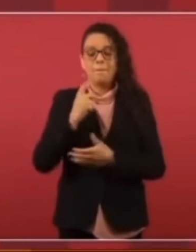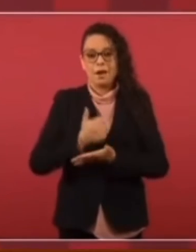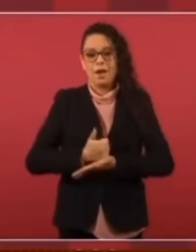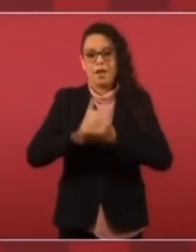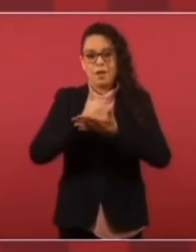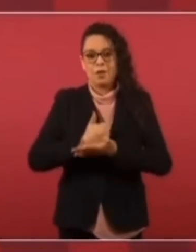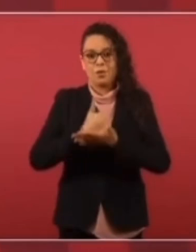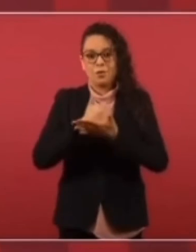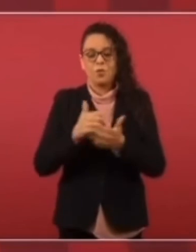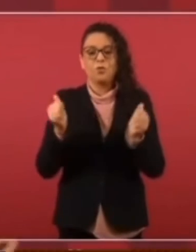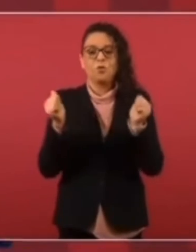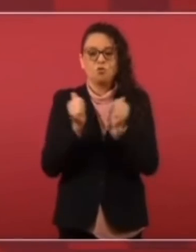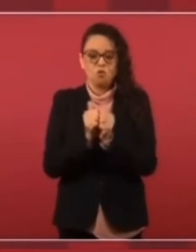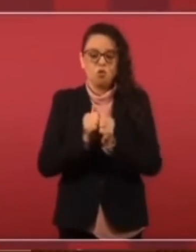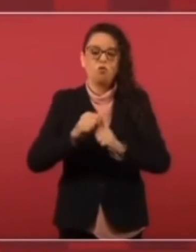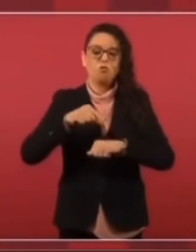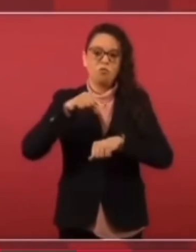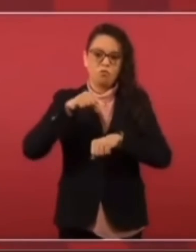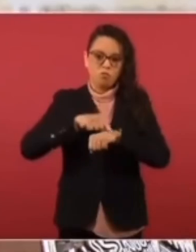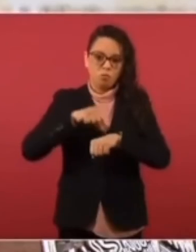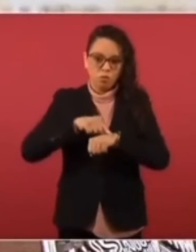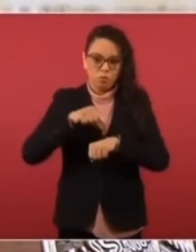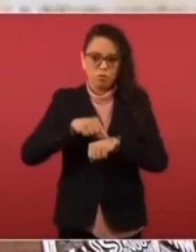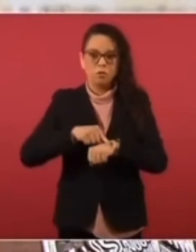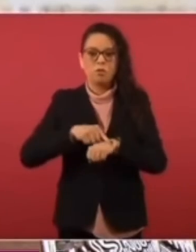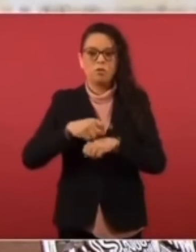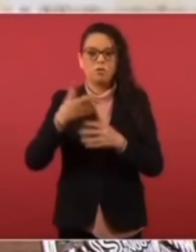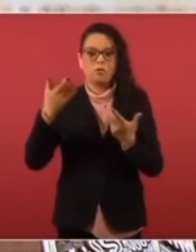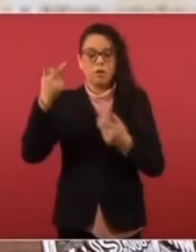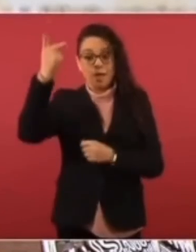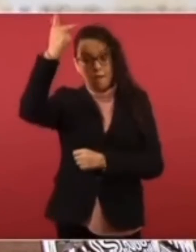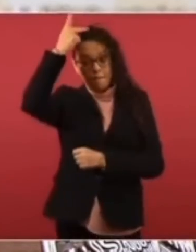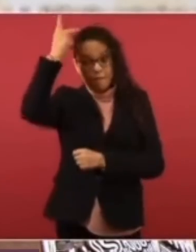y de muchos que estamos participando.